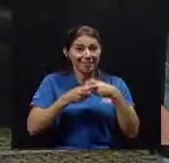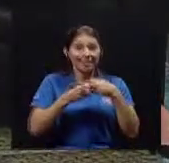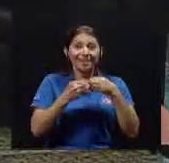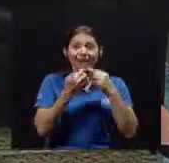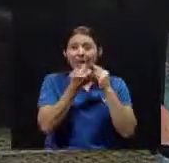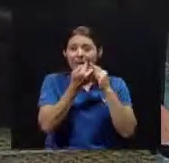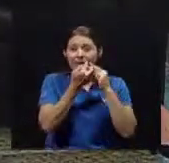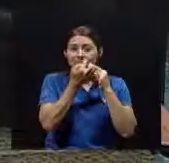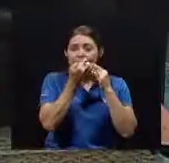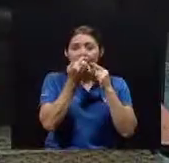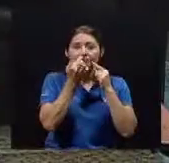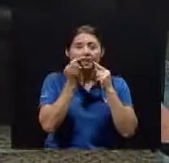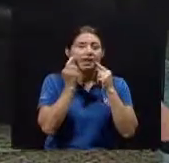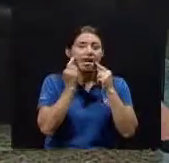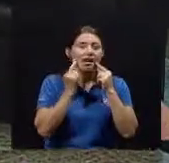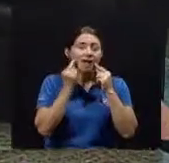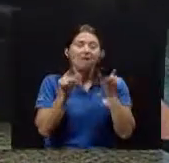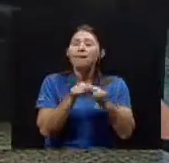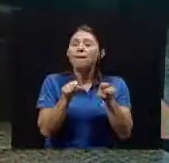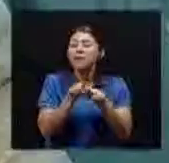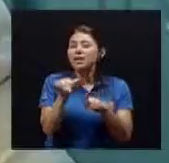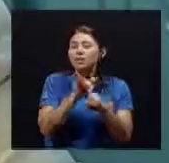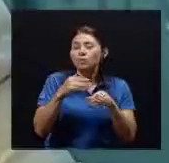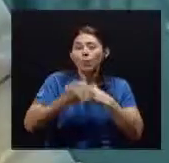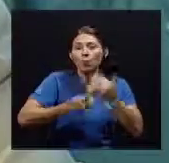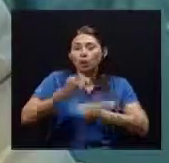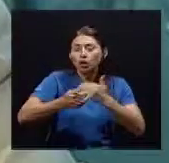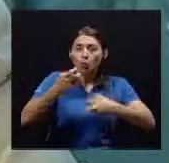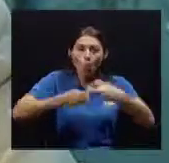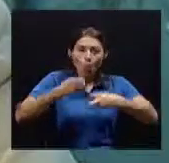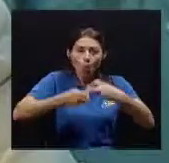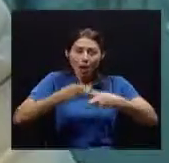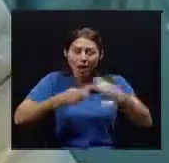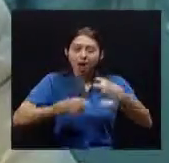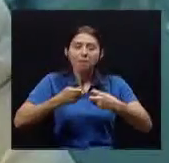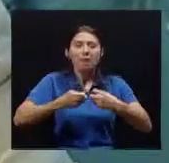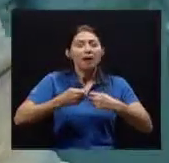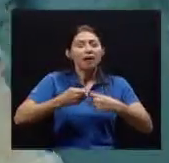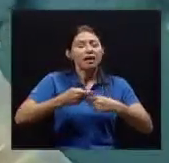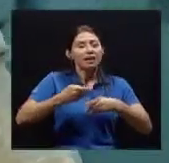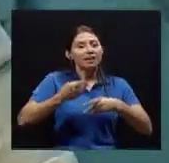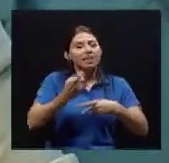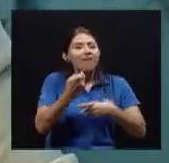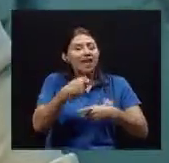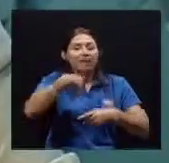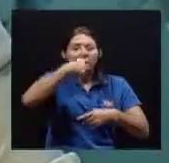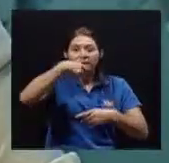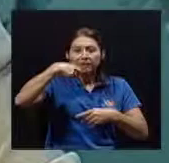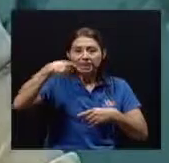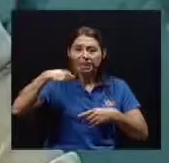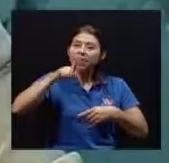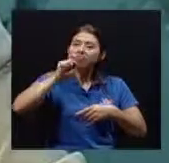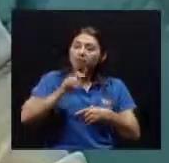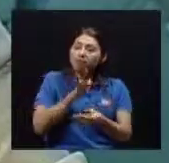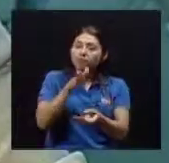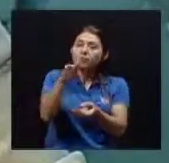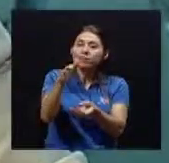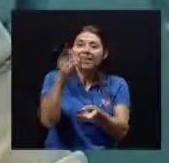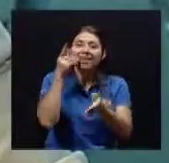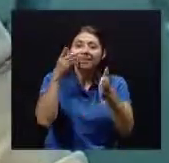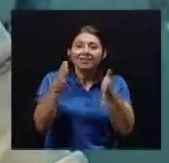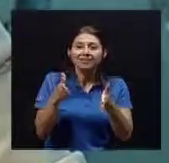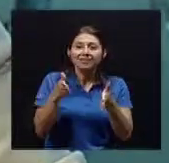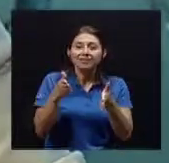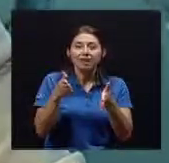mismo proceso Es un descuido En el proceso De higiene Del control Periódico Por un profesional Y la persona No